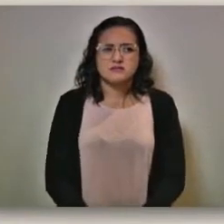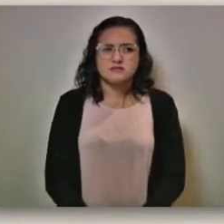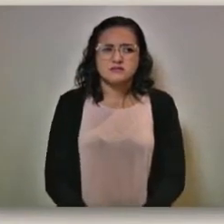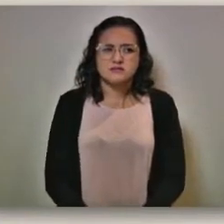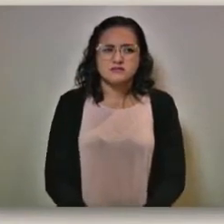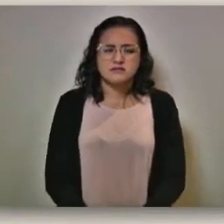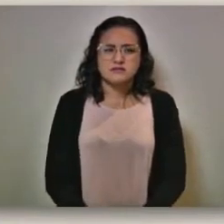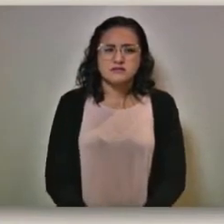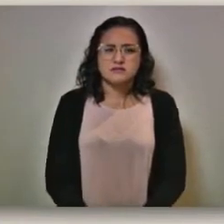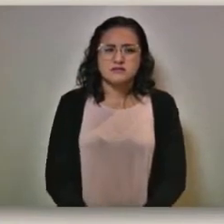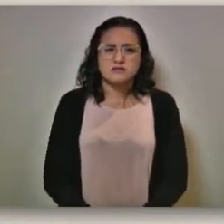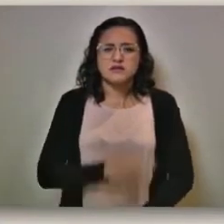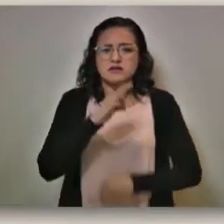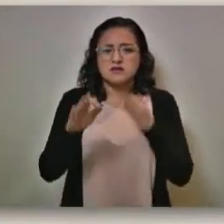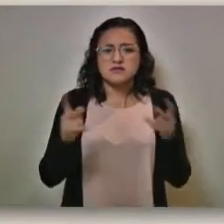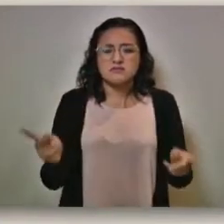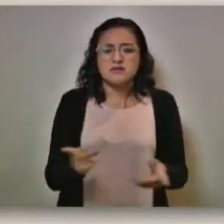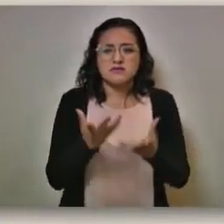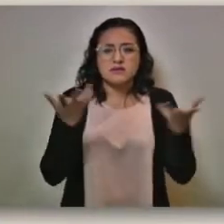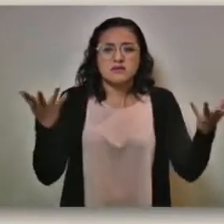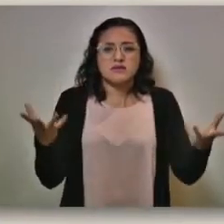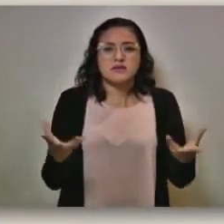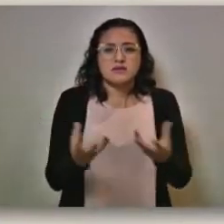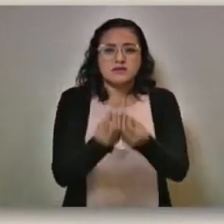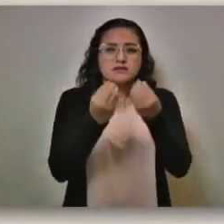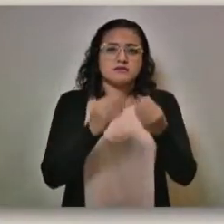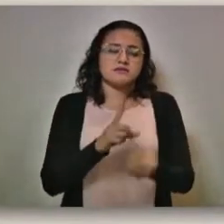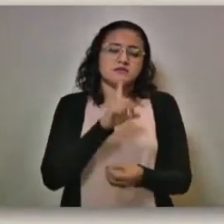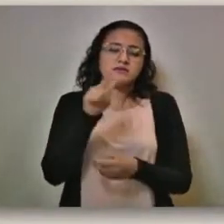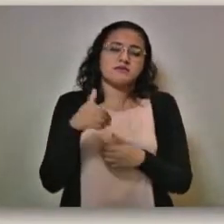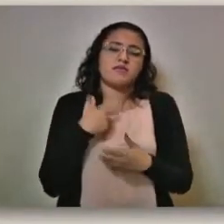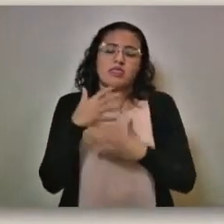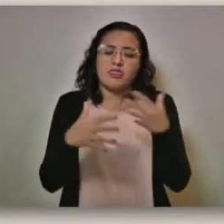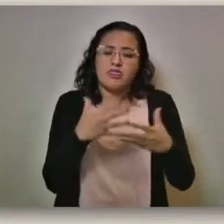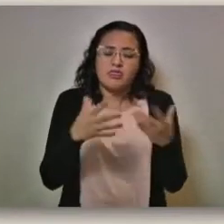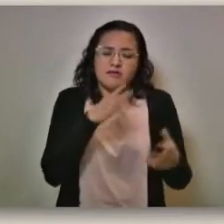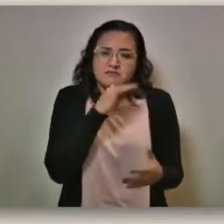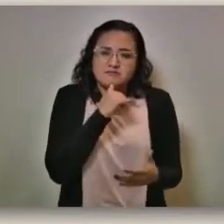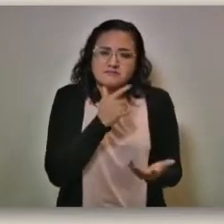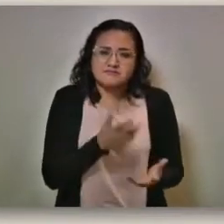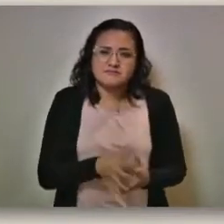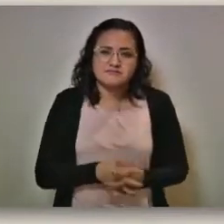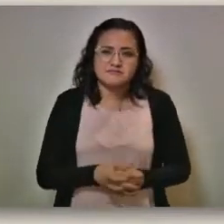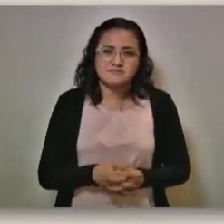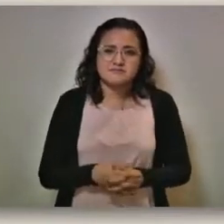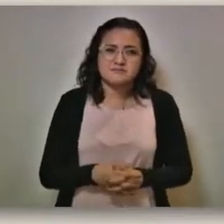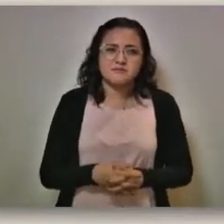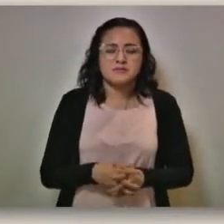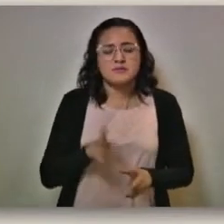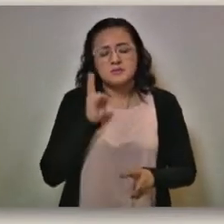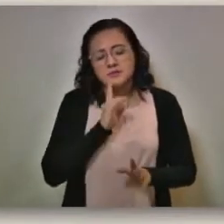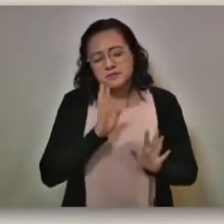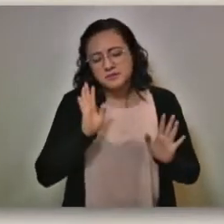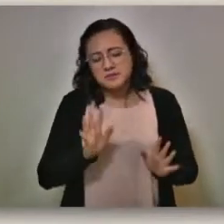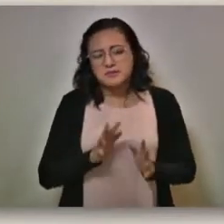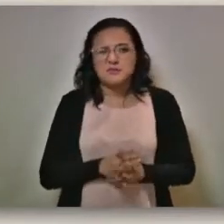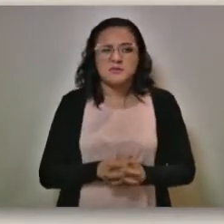Te llevaste todas las preguntas, luego no te las… ahí se quedan. Bueno, a ver,